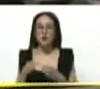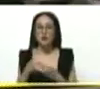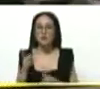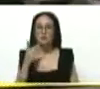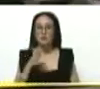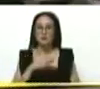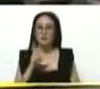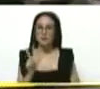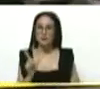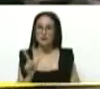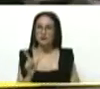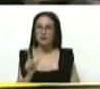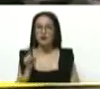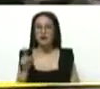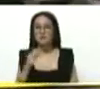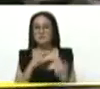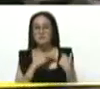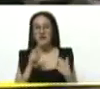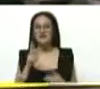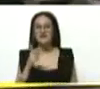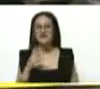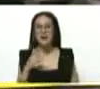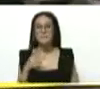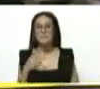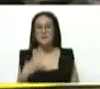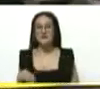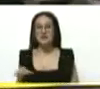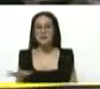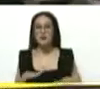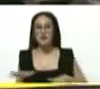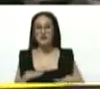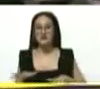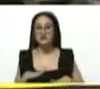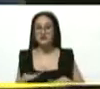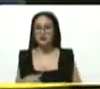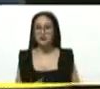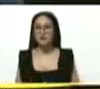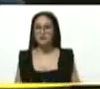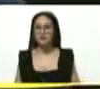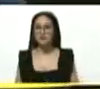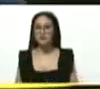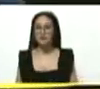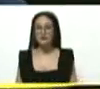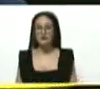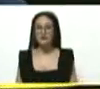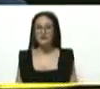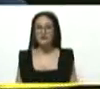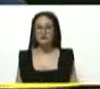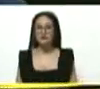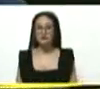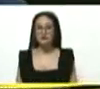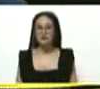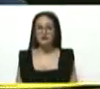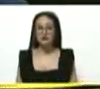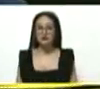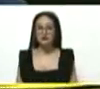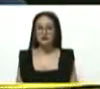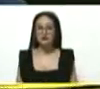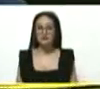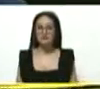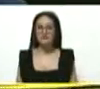ejerce como vicepresidente de movilización, el mismo cargo que tenía su padre,